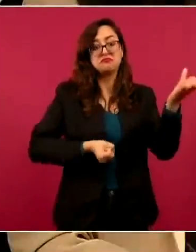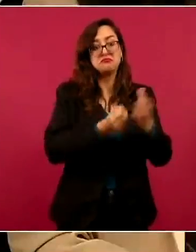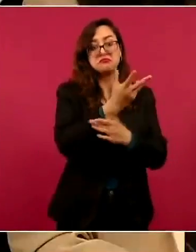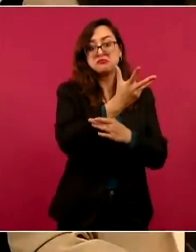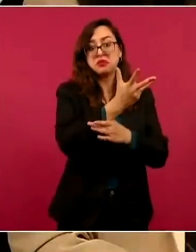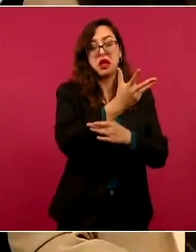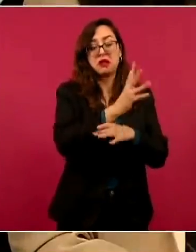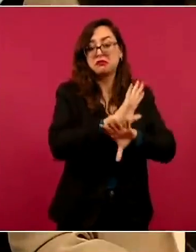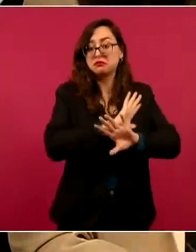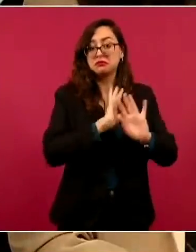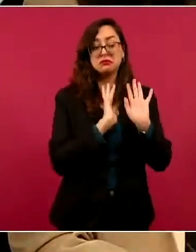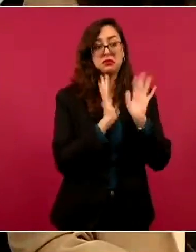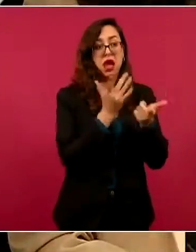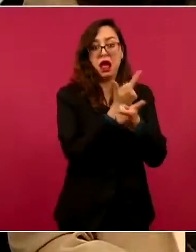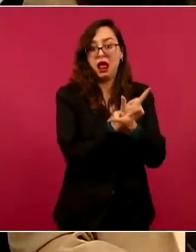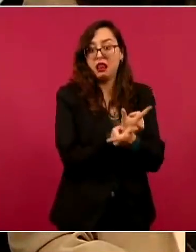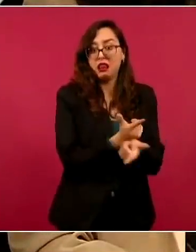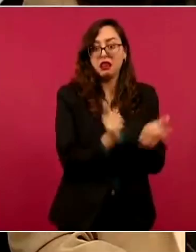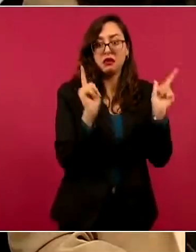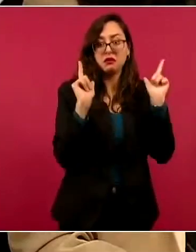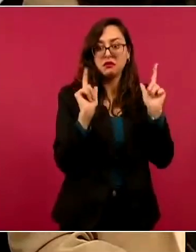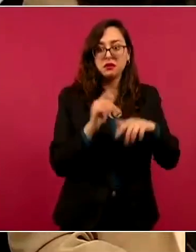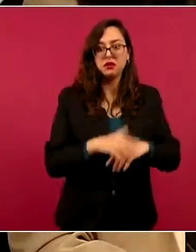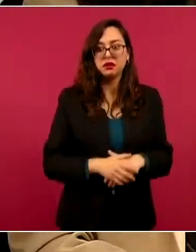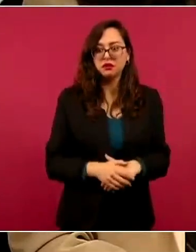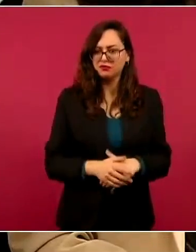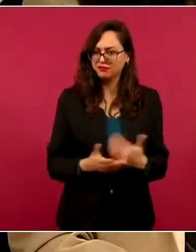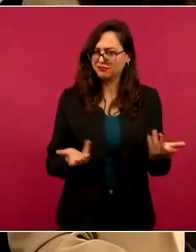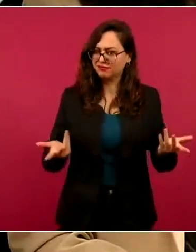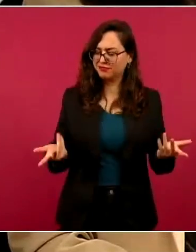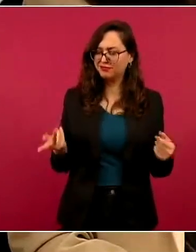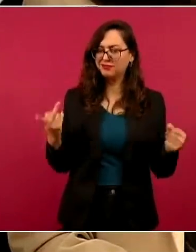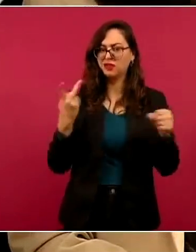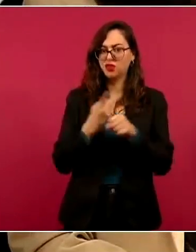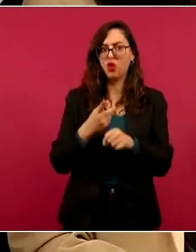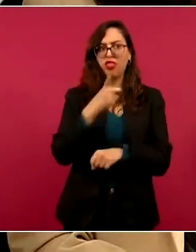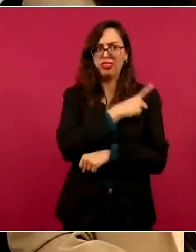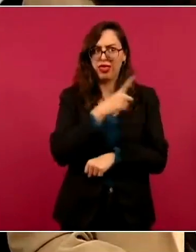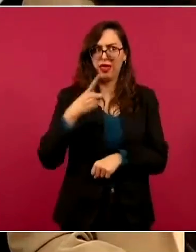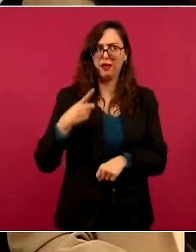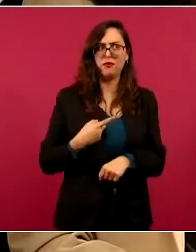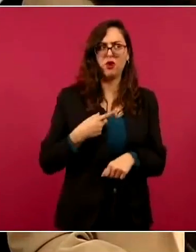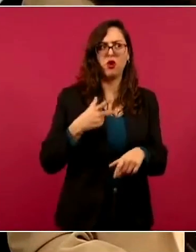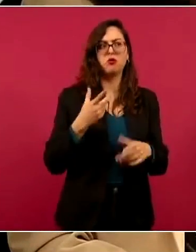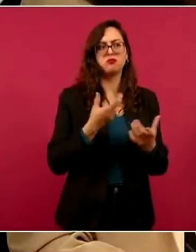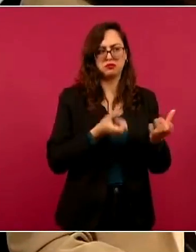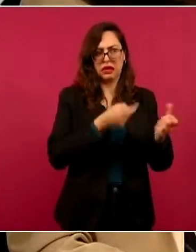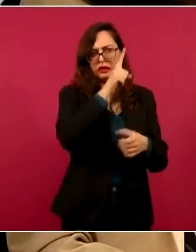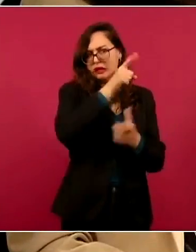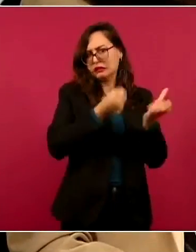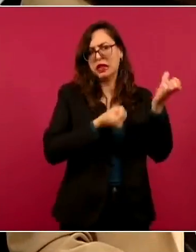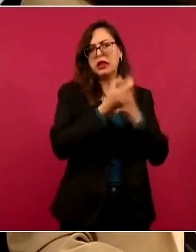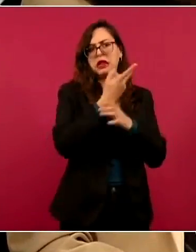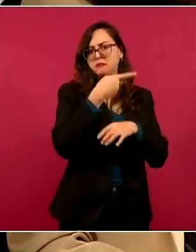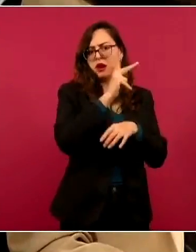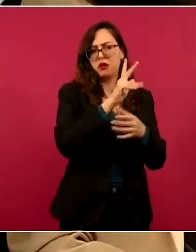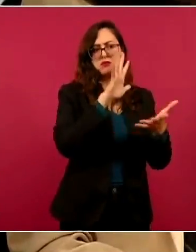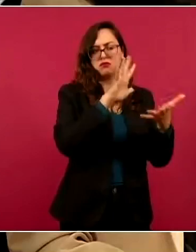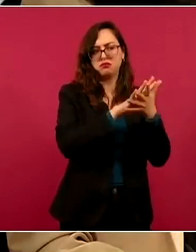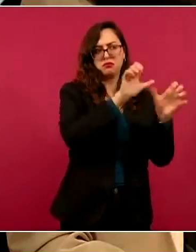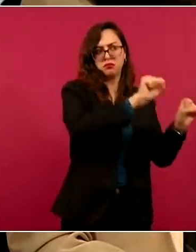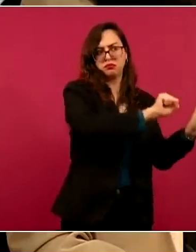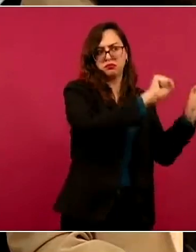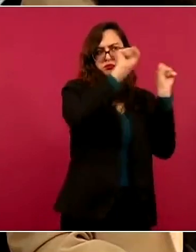lugar de soltarlo? ¿O si el gobierno de México tiene información de que